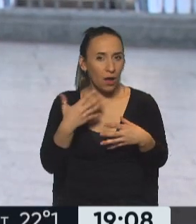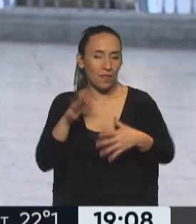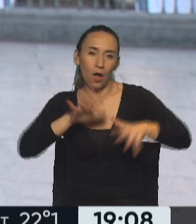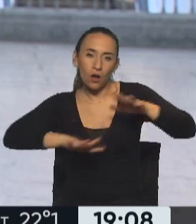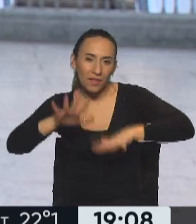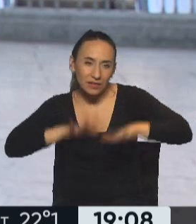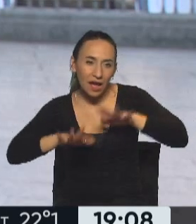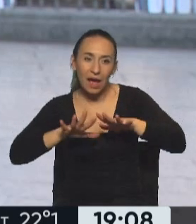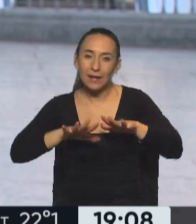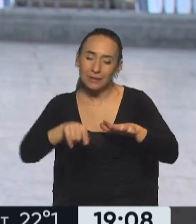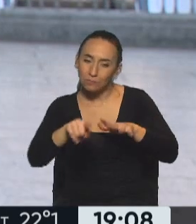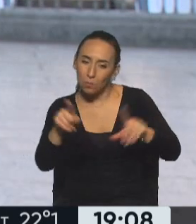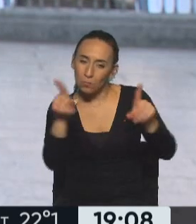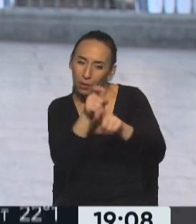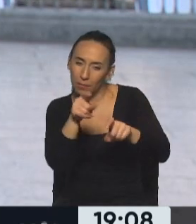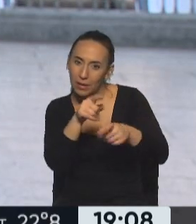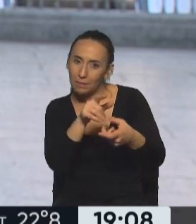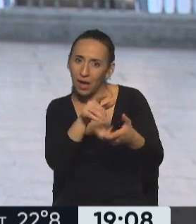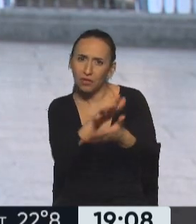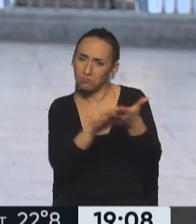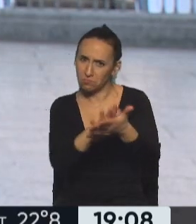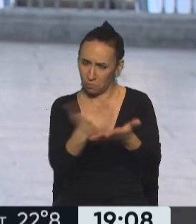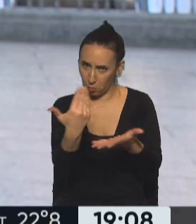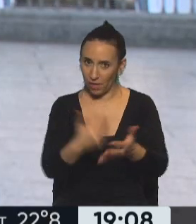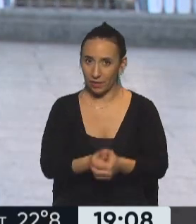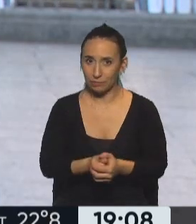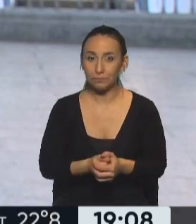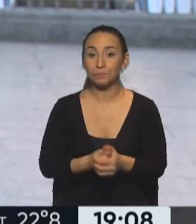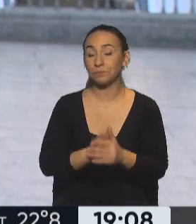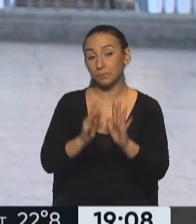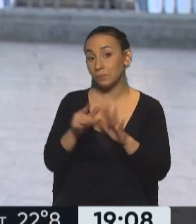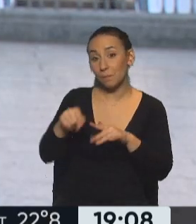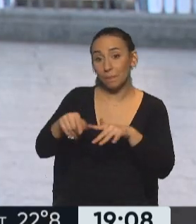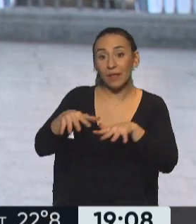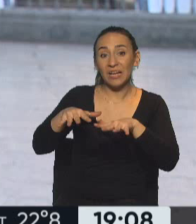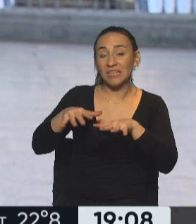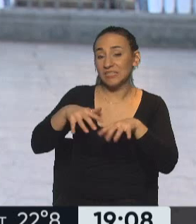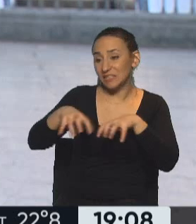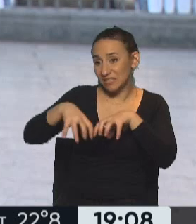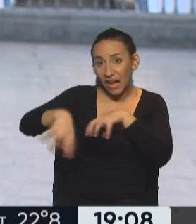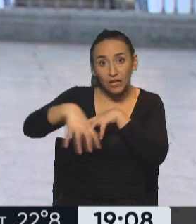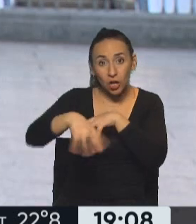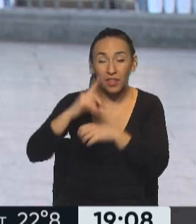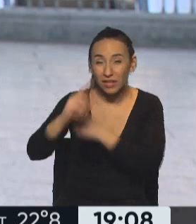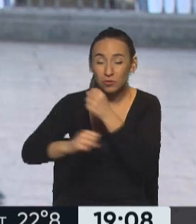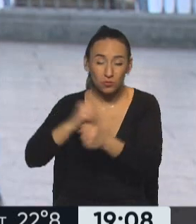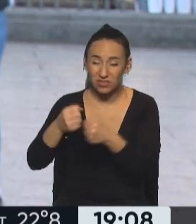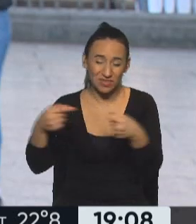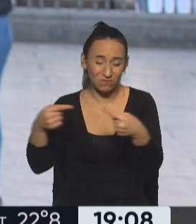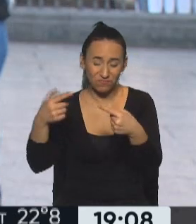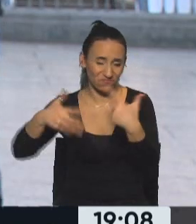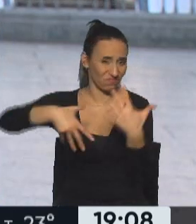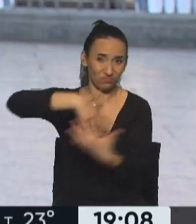algunos de los problemas que hoy están padeciendo el sector pyme industrial que tiene que ver con estas variables económicas, con este inconveniente